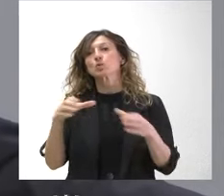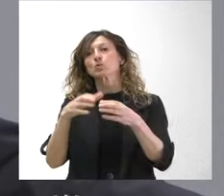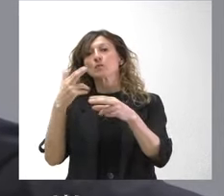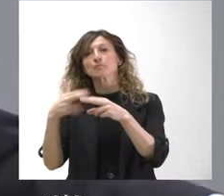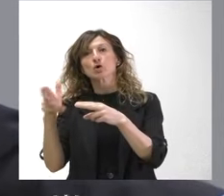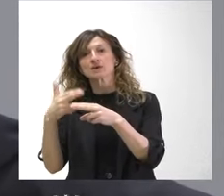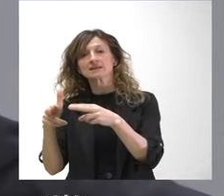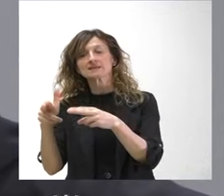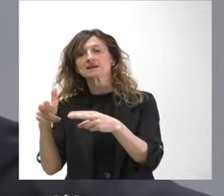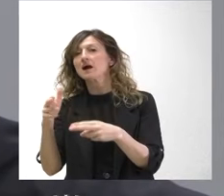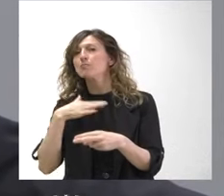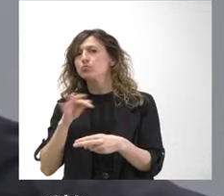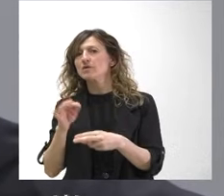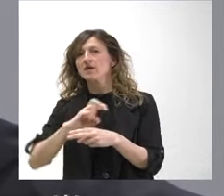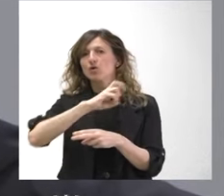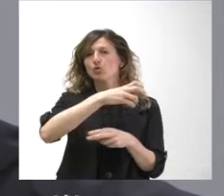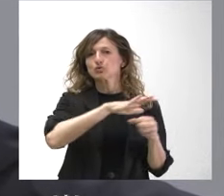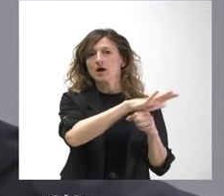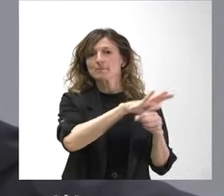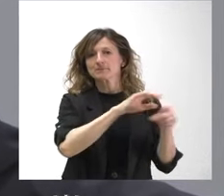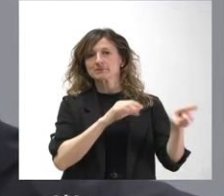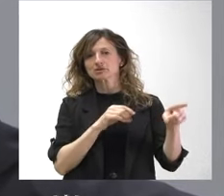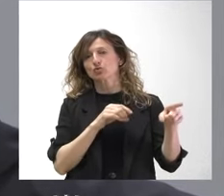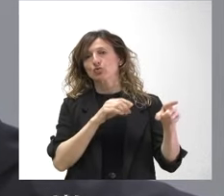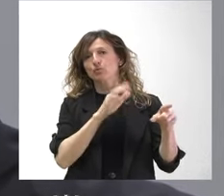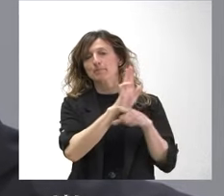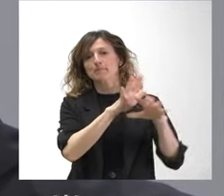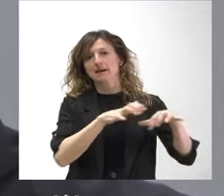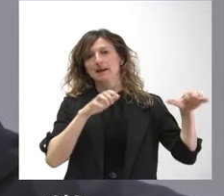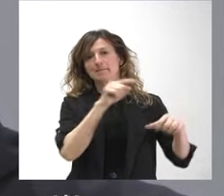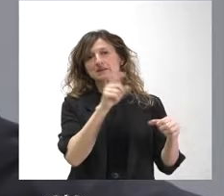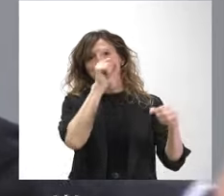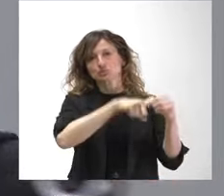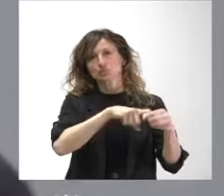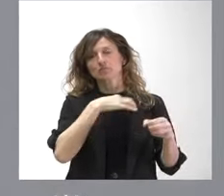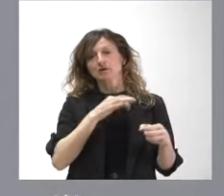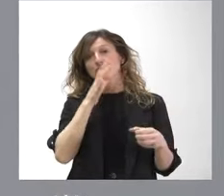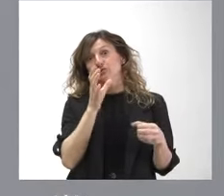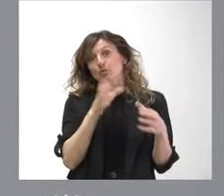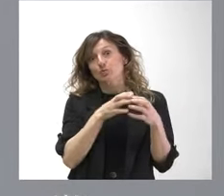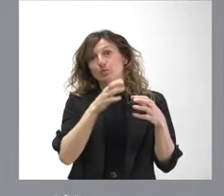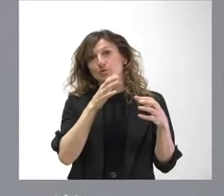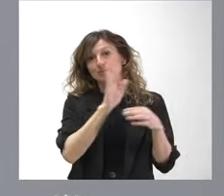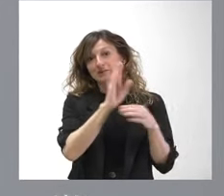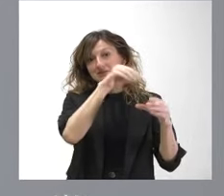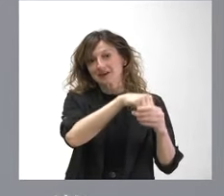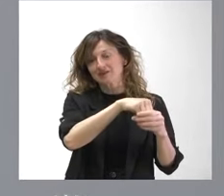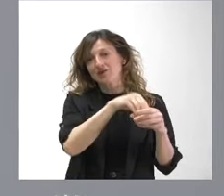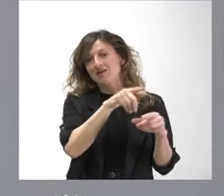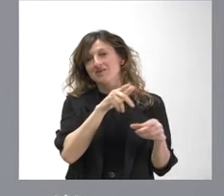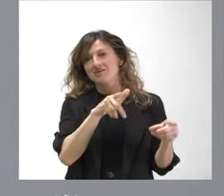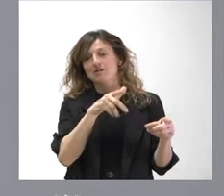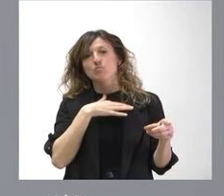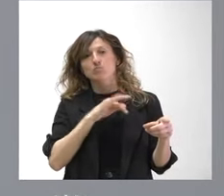tienen su presencia fundamental en el ámbito del Parlamento para eso son grupos parlamentarios y para eso tienen allí